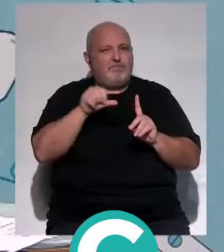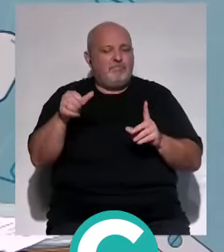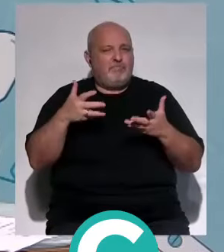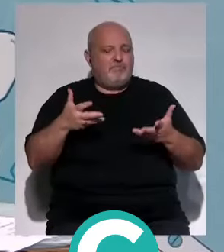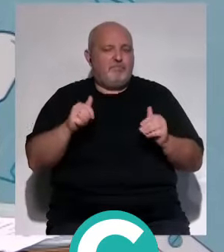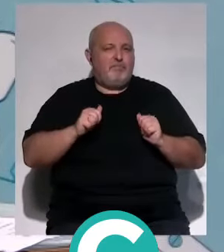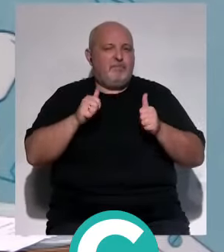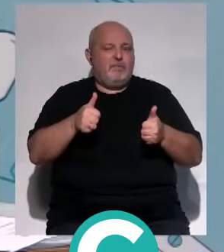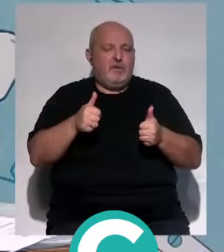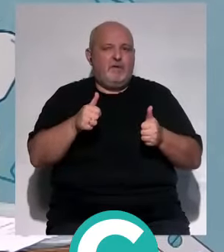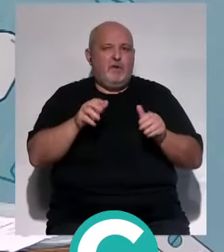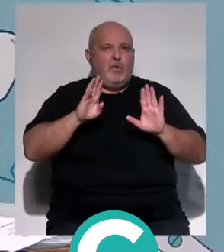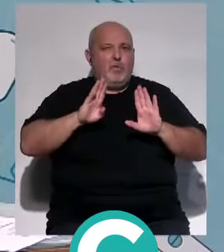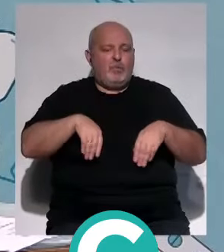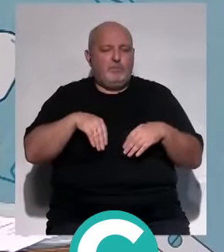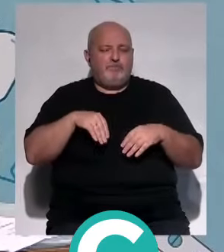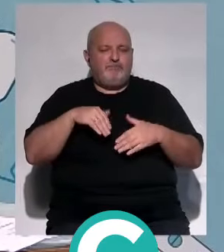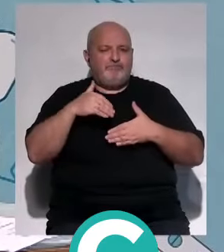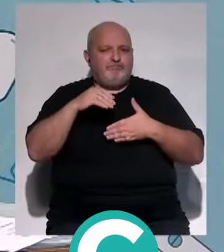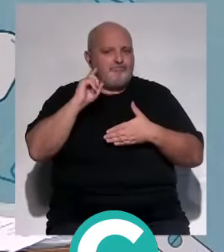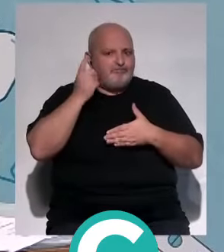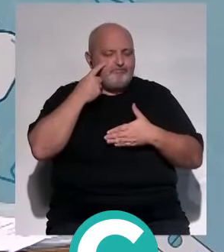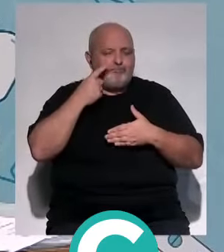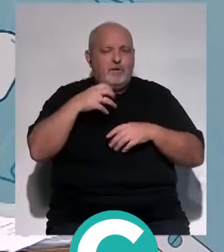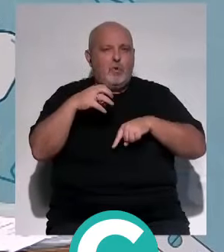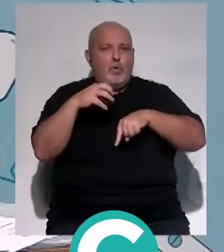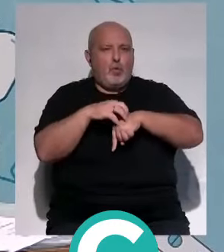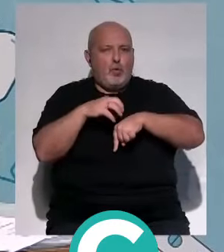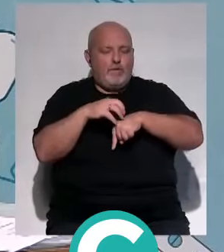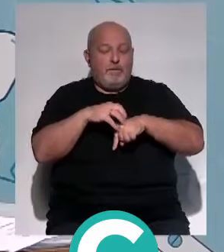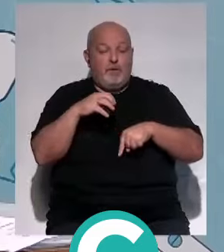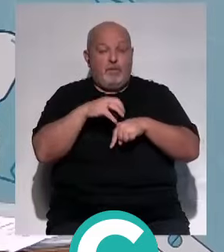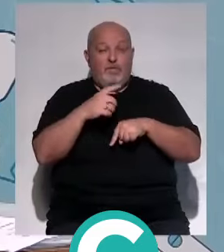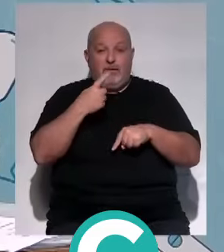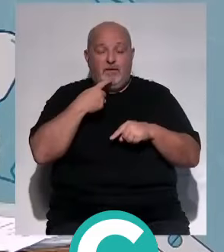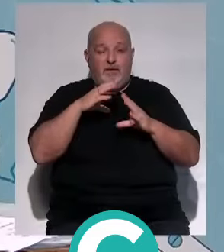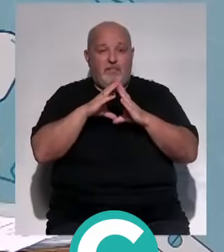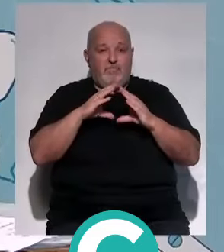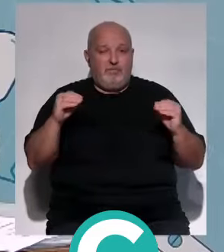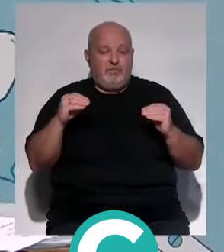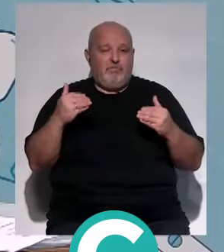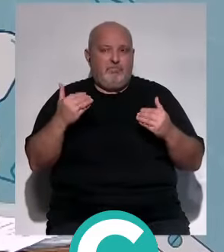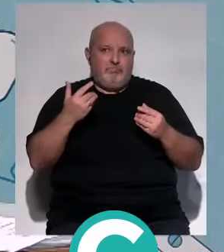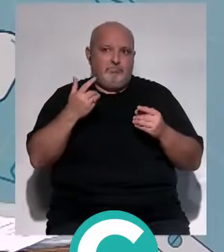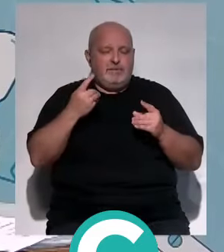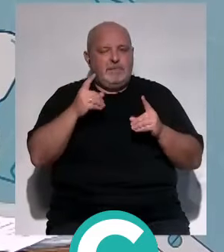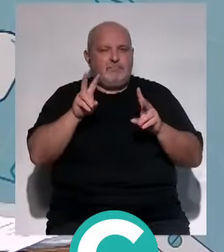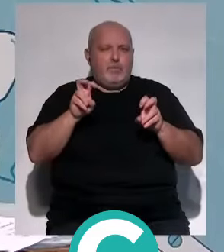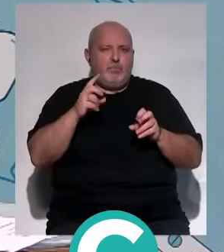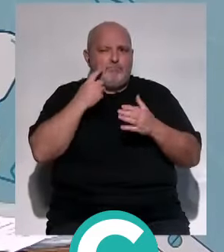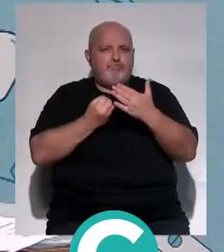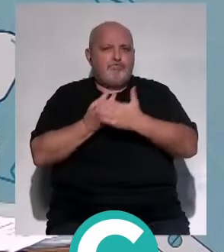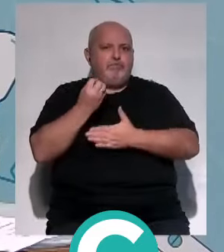comenzar con los últimos avances en urología. Los urólogos andaluces destacan los que se están